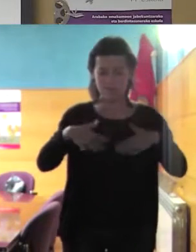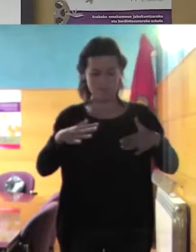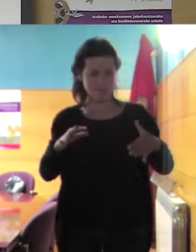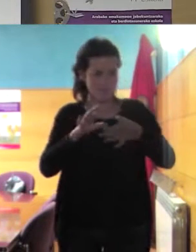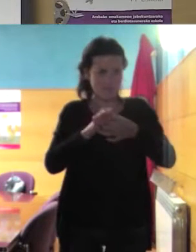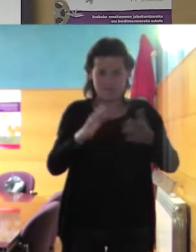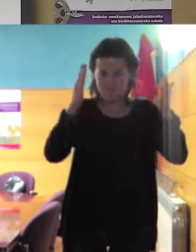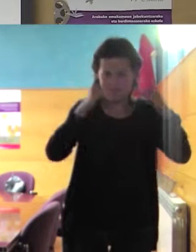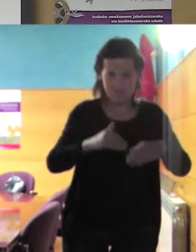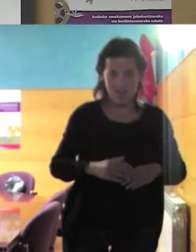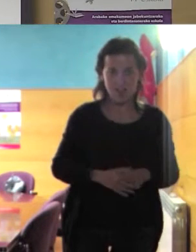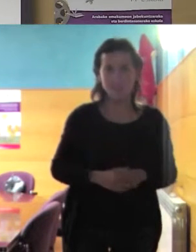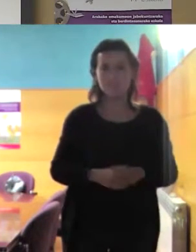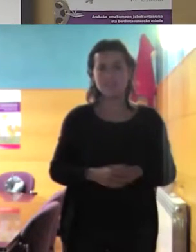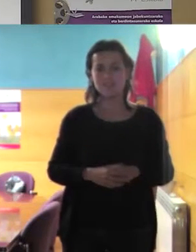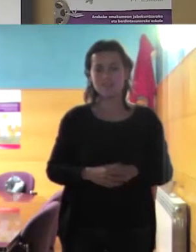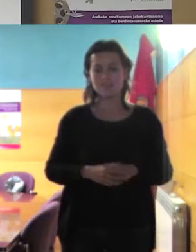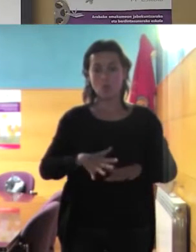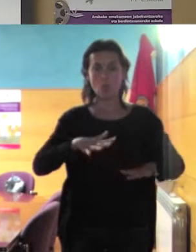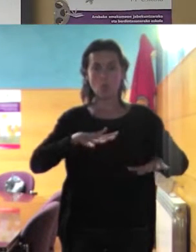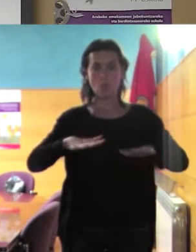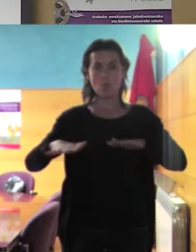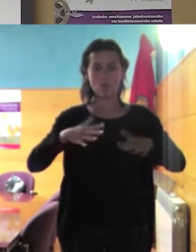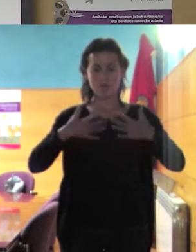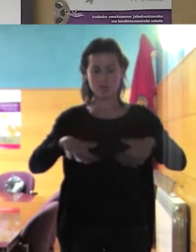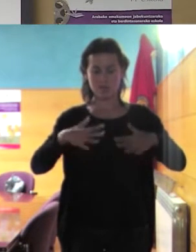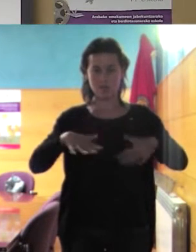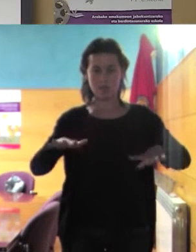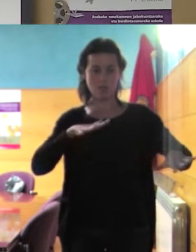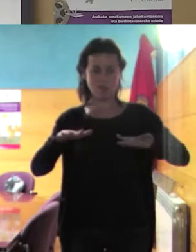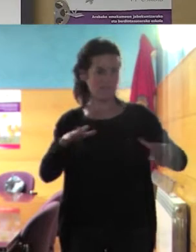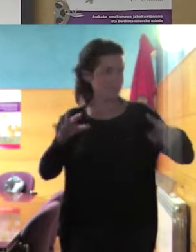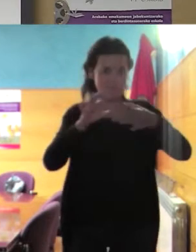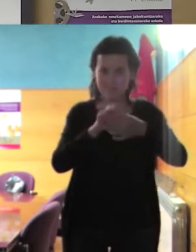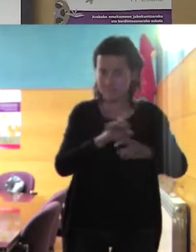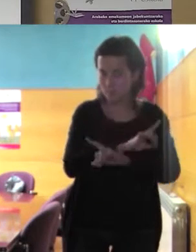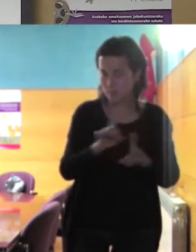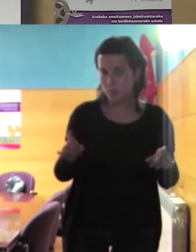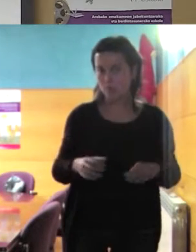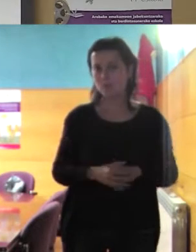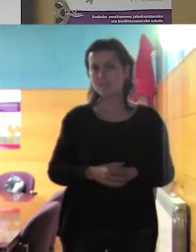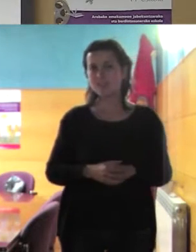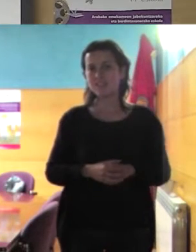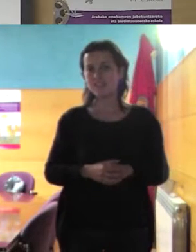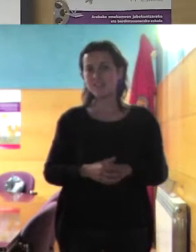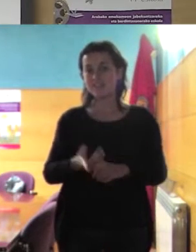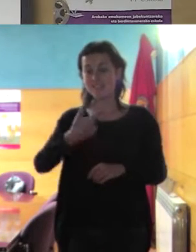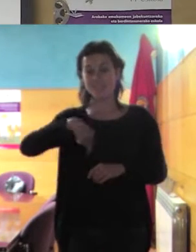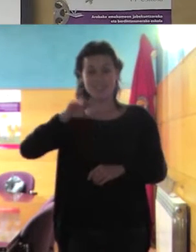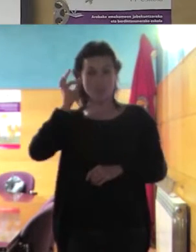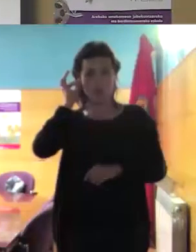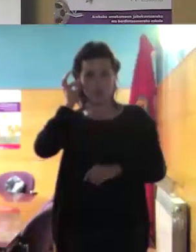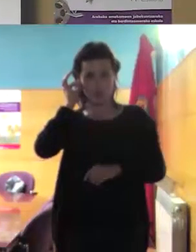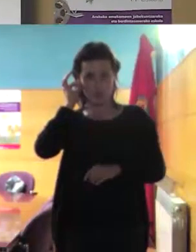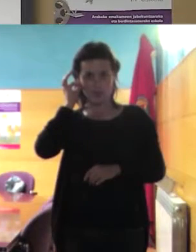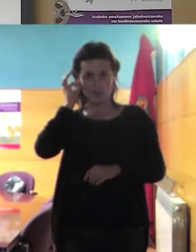menos coherente con la movilidad y nosotras para sacar a la calle un cuerpo